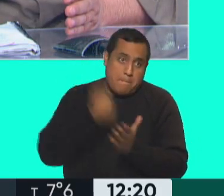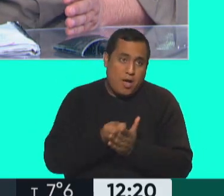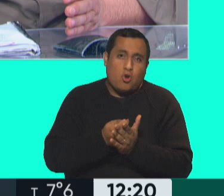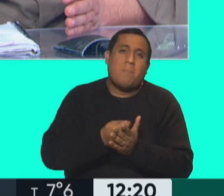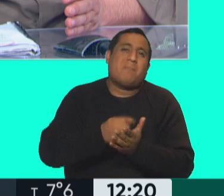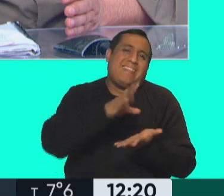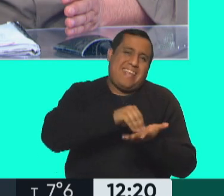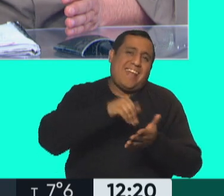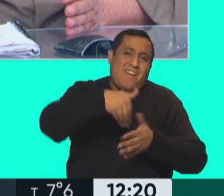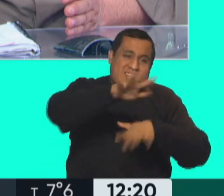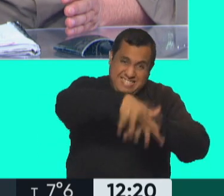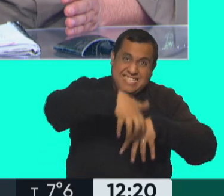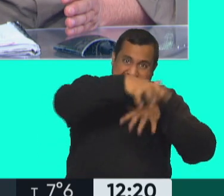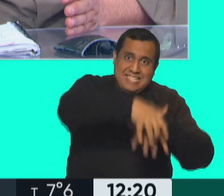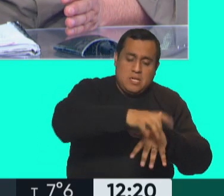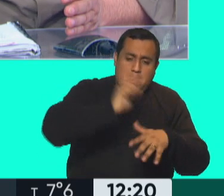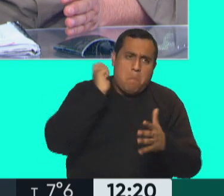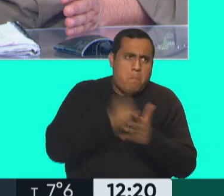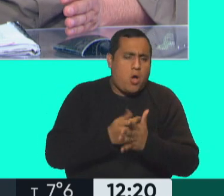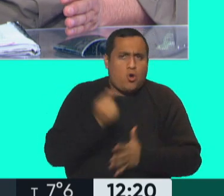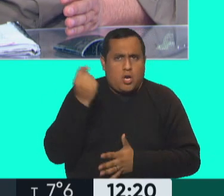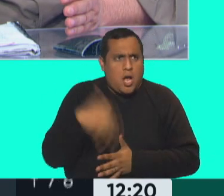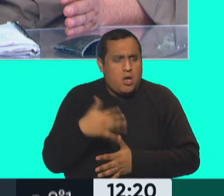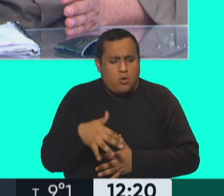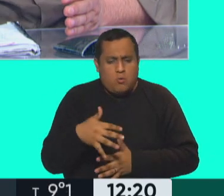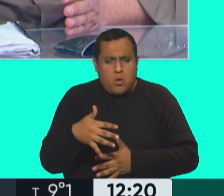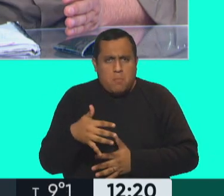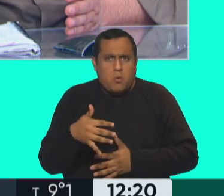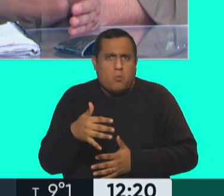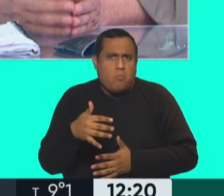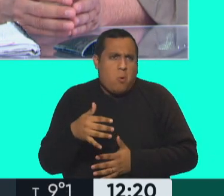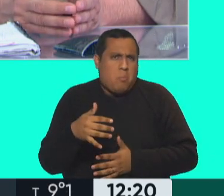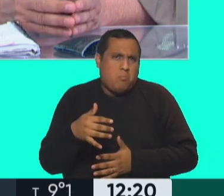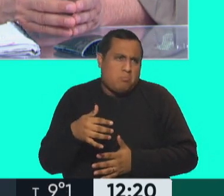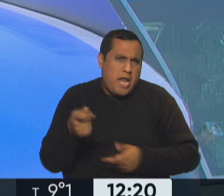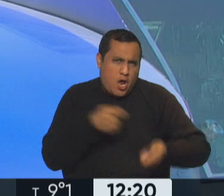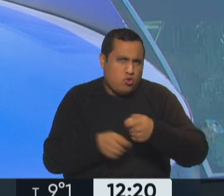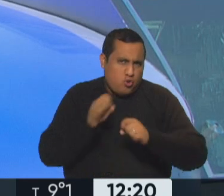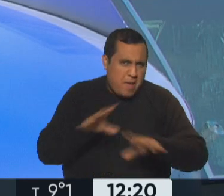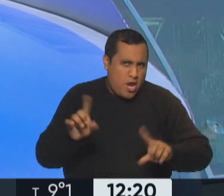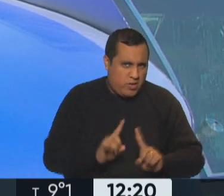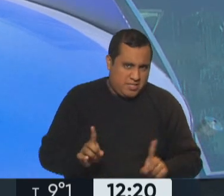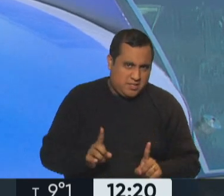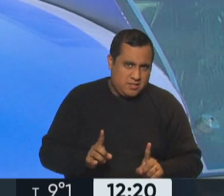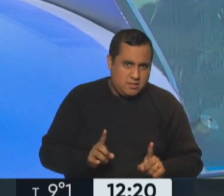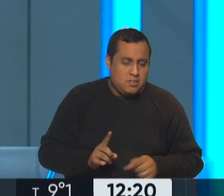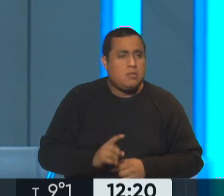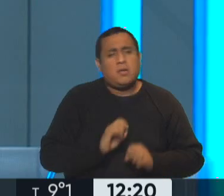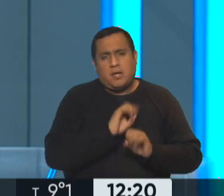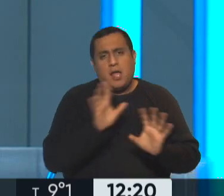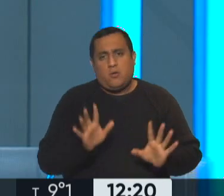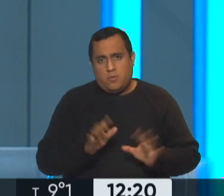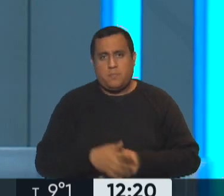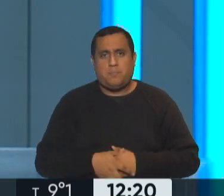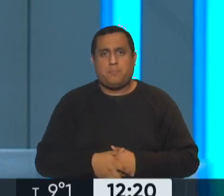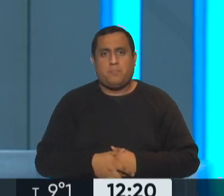sembrar, quiere decir que es tan mal negocio, ¿no es? ¿O me equivoco? Claramente. Claramente. Y en